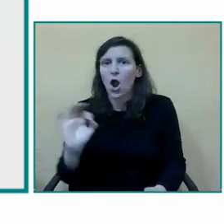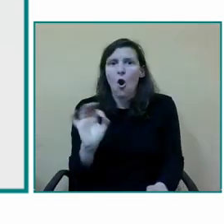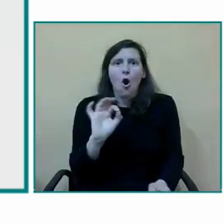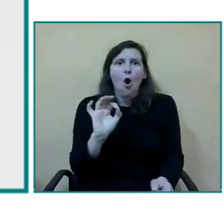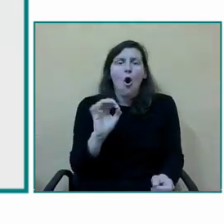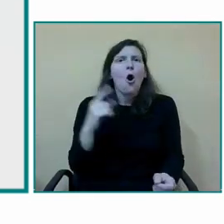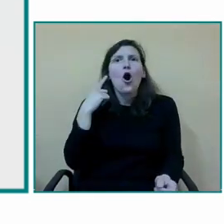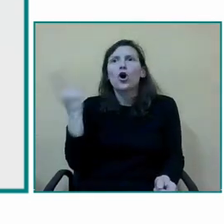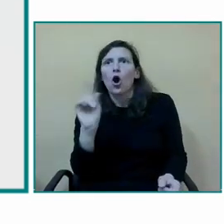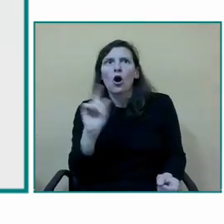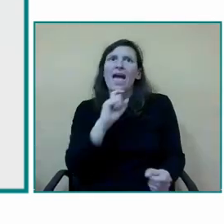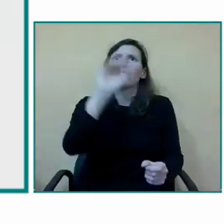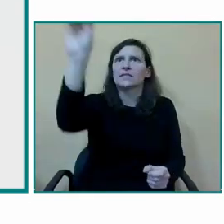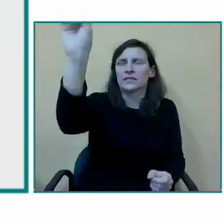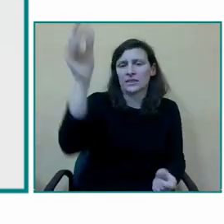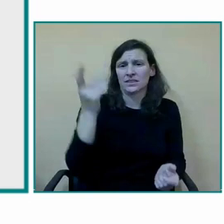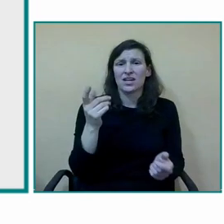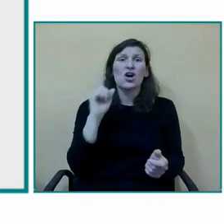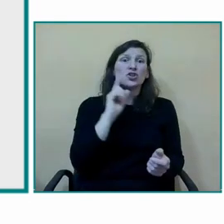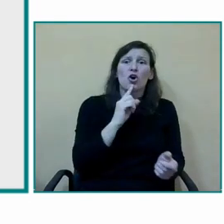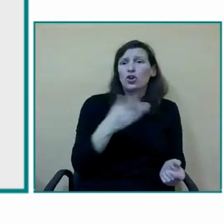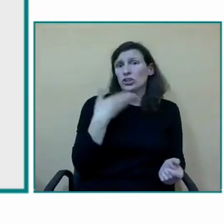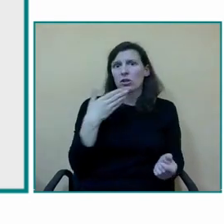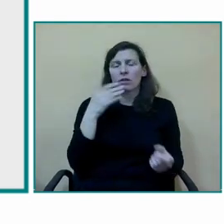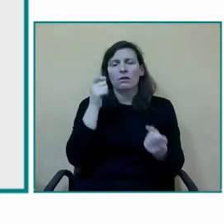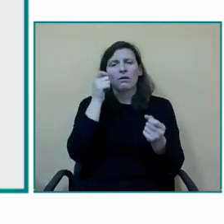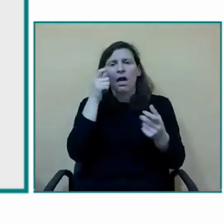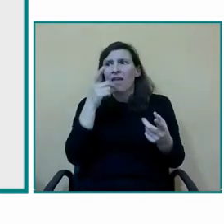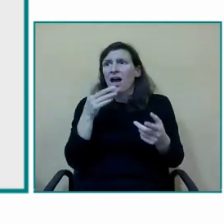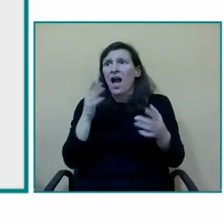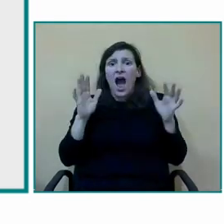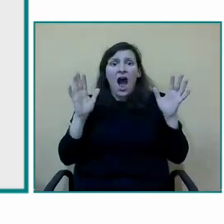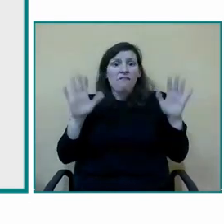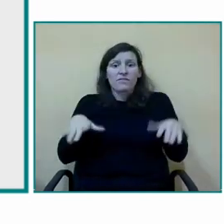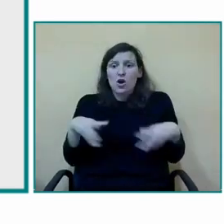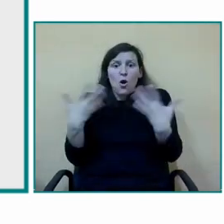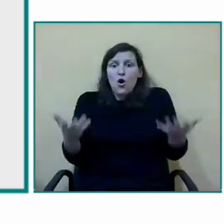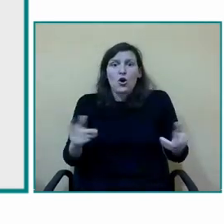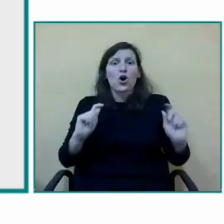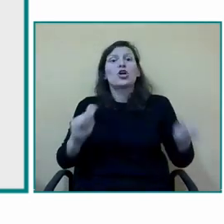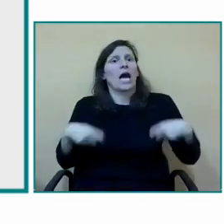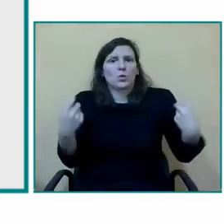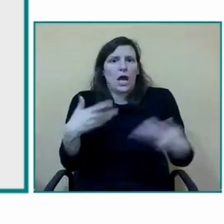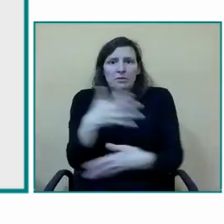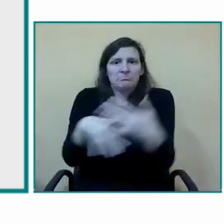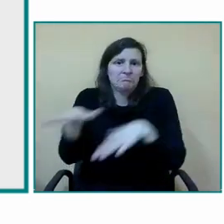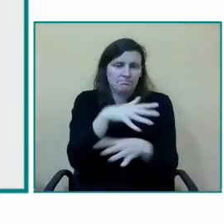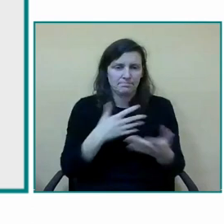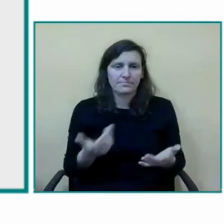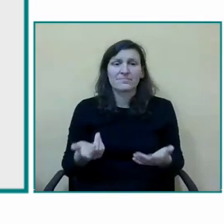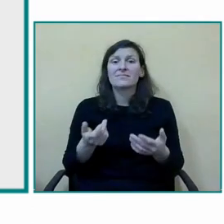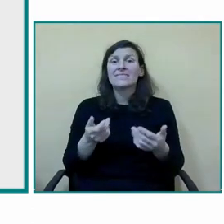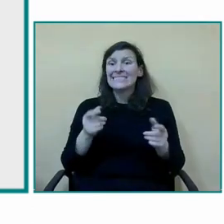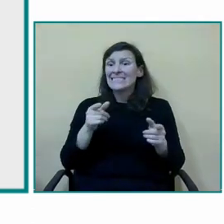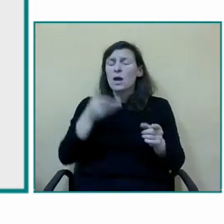por mínimos que sea y vamos a poner aprovechar todas sus situaciones naturales para estimular el desarrollo